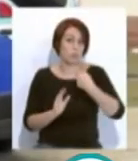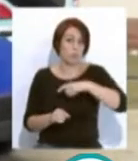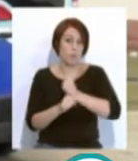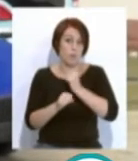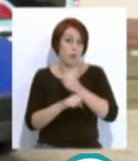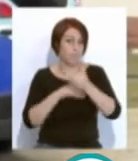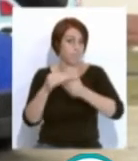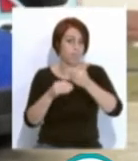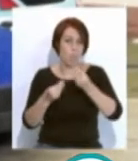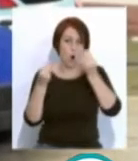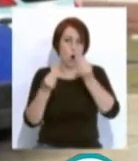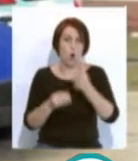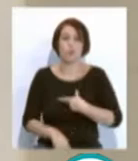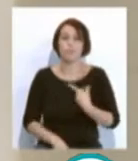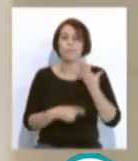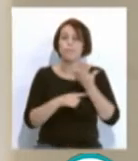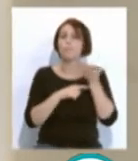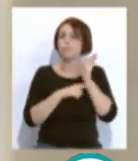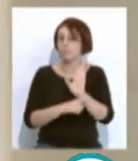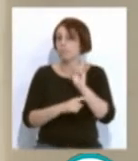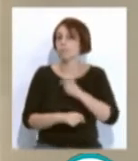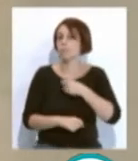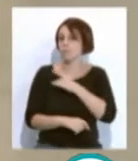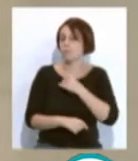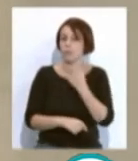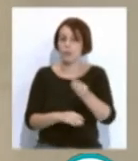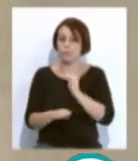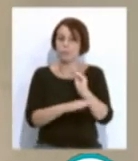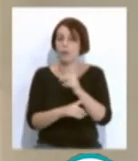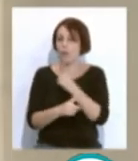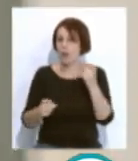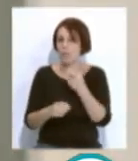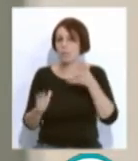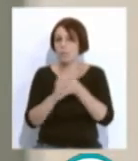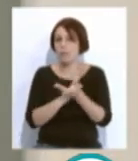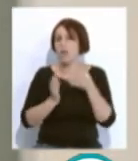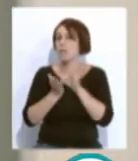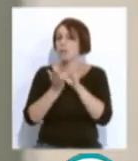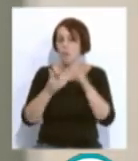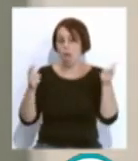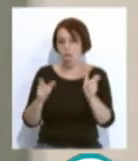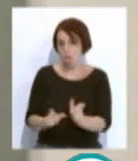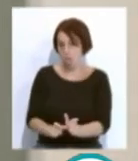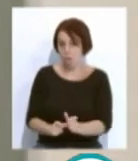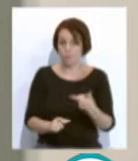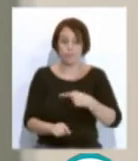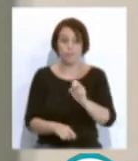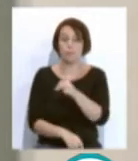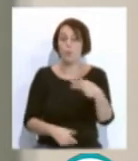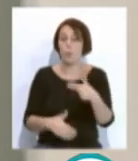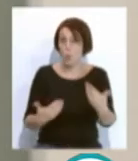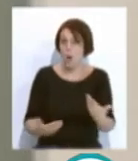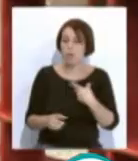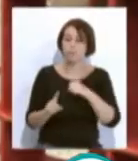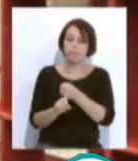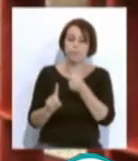Los representantes sindicales advierten que la falta de inversión está provocando la merma del servicio lo que tiene como resultado que a la